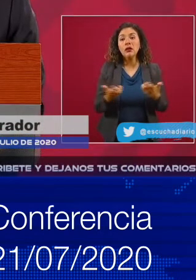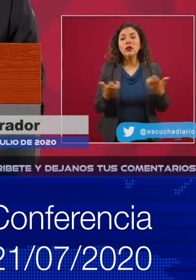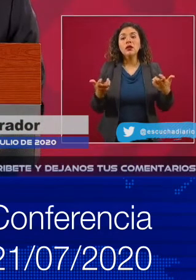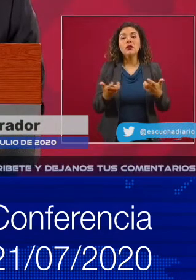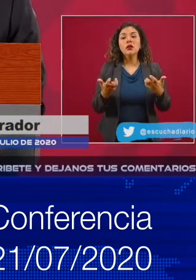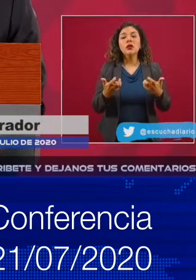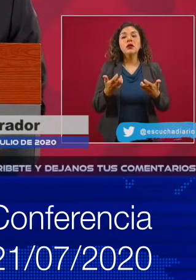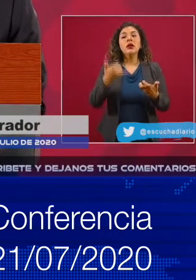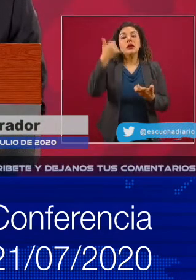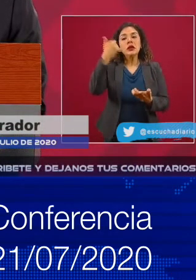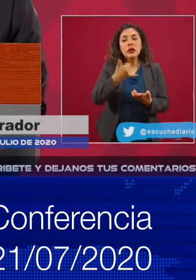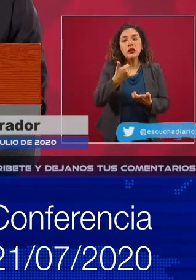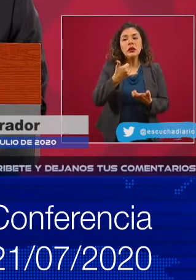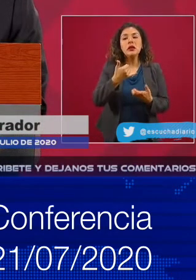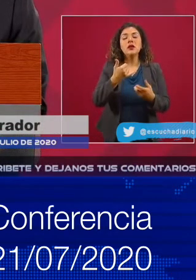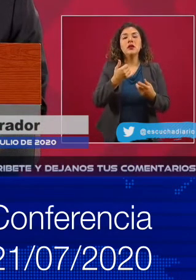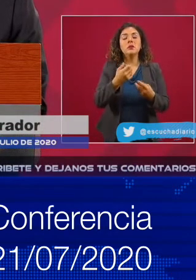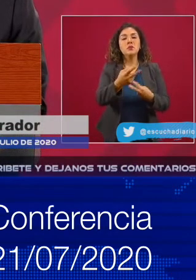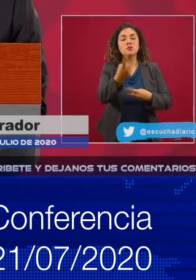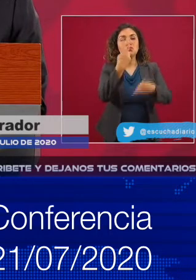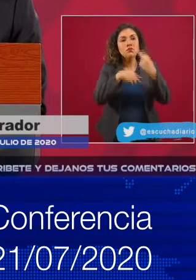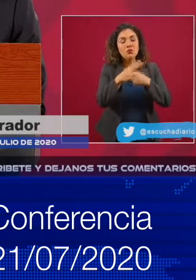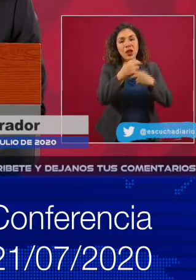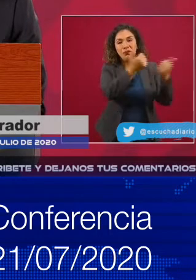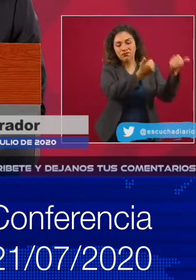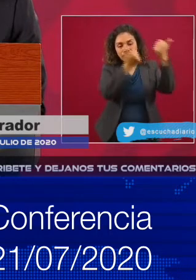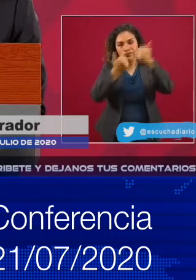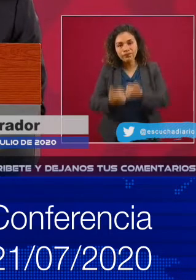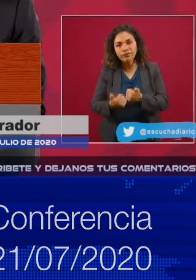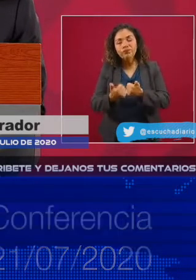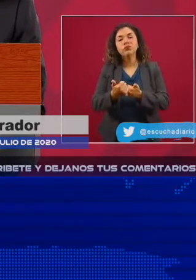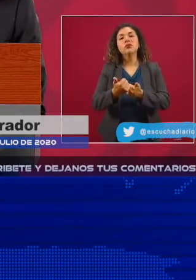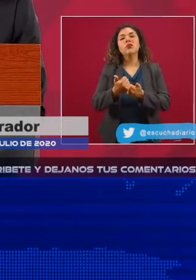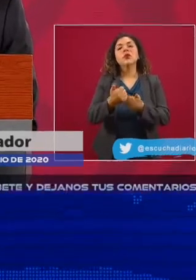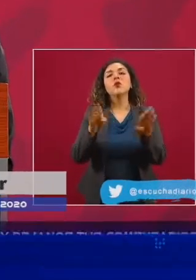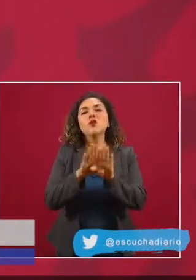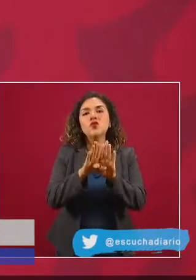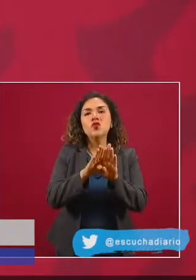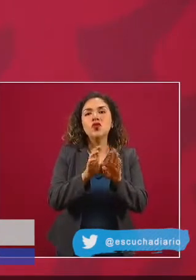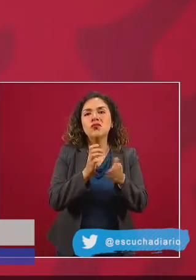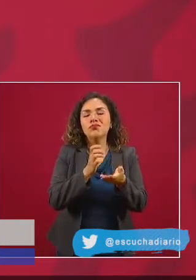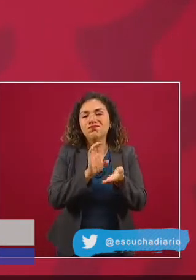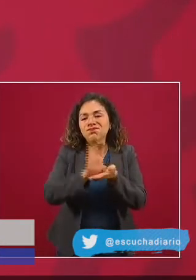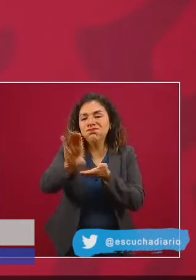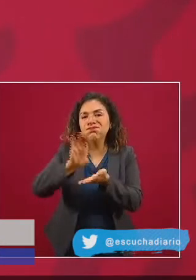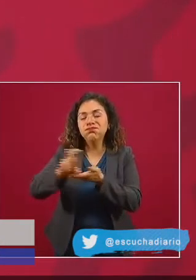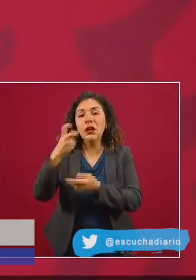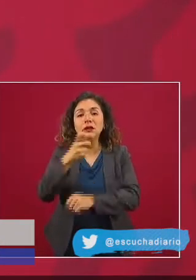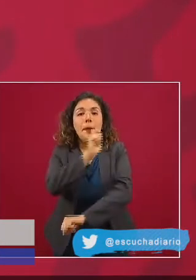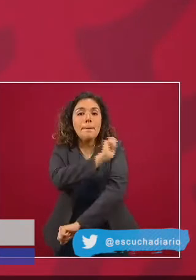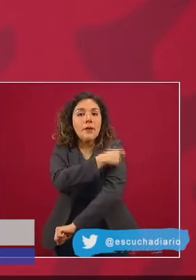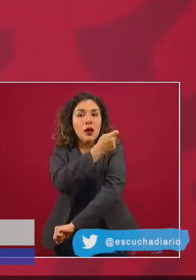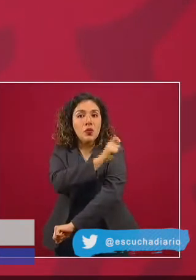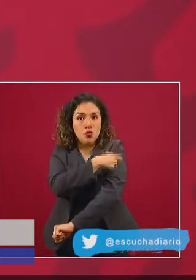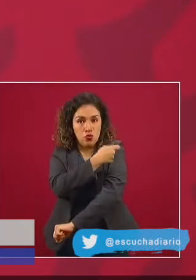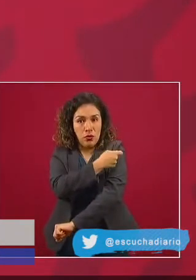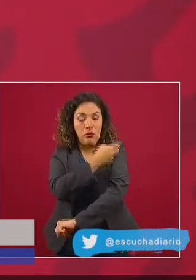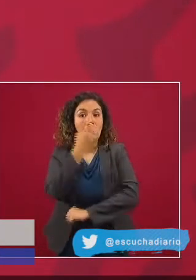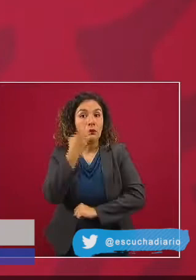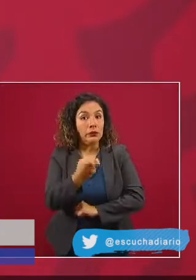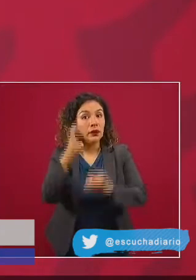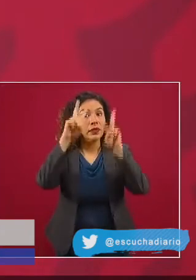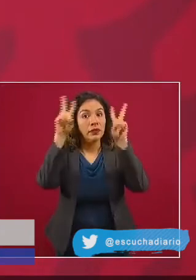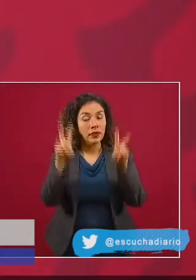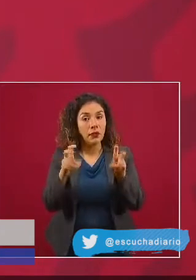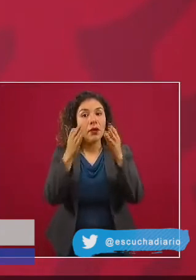distribución, obtención de la vacuna El día de hoy el presidente informa sobre los temas